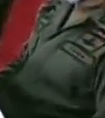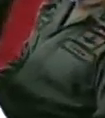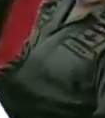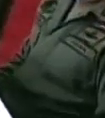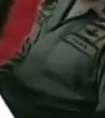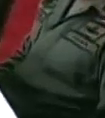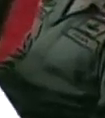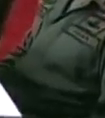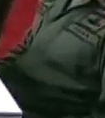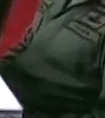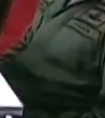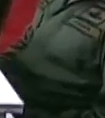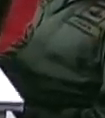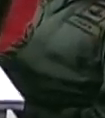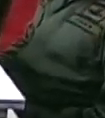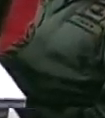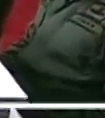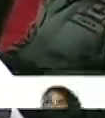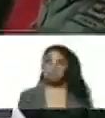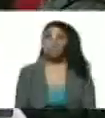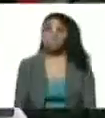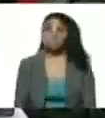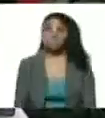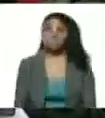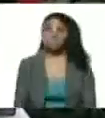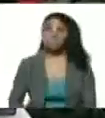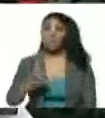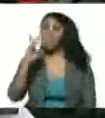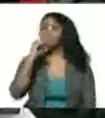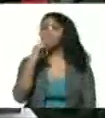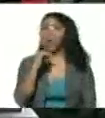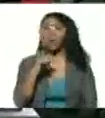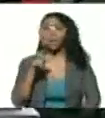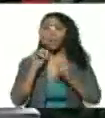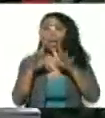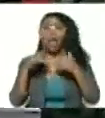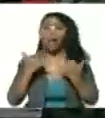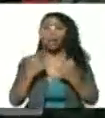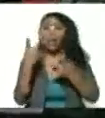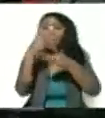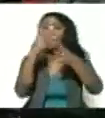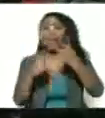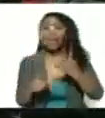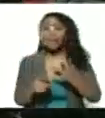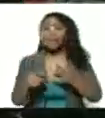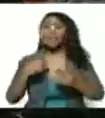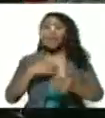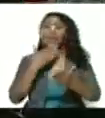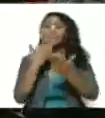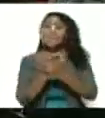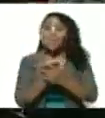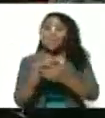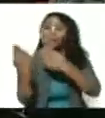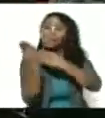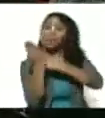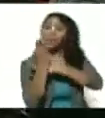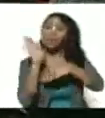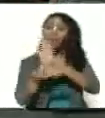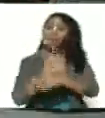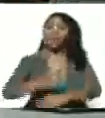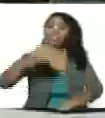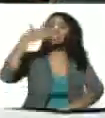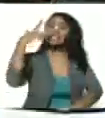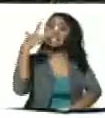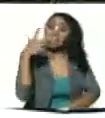que se cuida y cuida a su familia le va bien no tiene pele y ahora con la variante delta yo les pido que nos cuidemos el triple